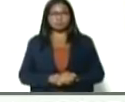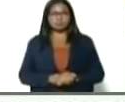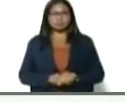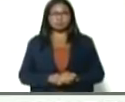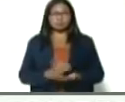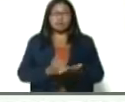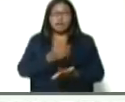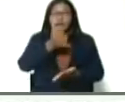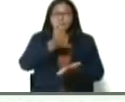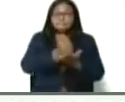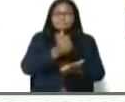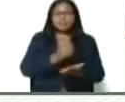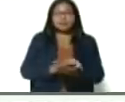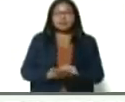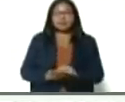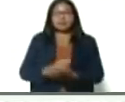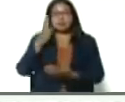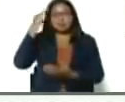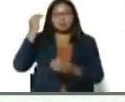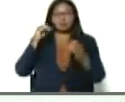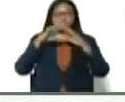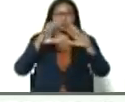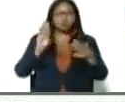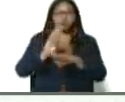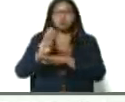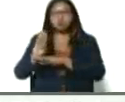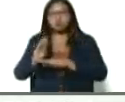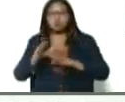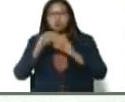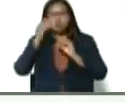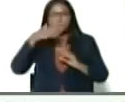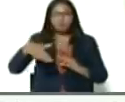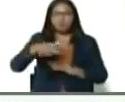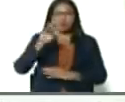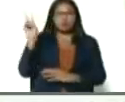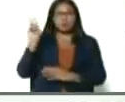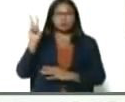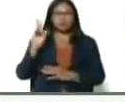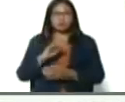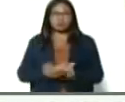amén, amén, que Dios cubra, con su manto sagrado, a todo el pueblo, de Venezuela,